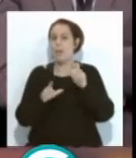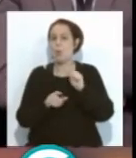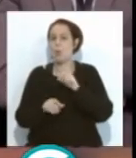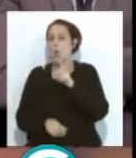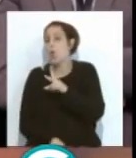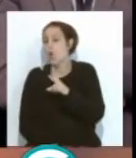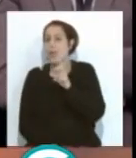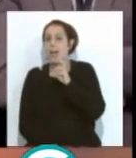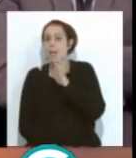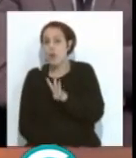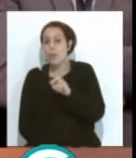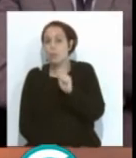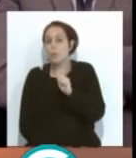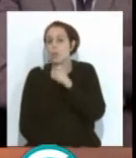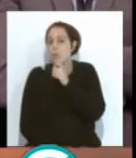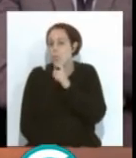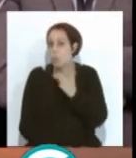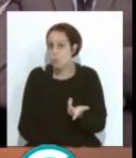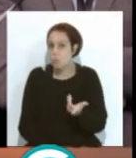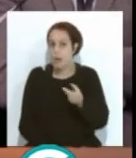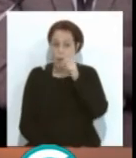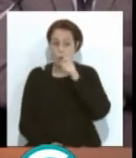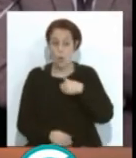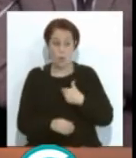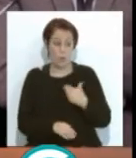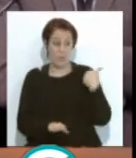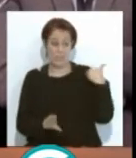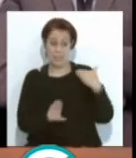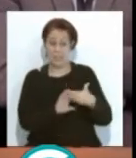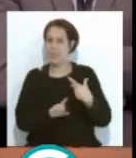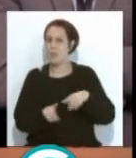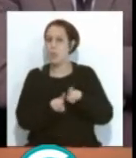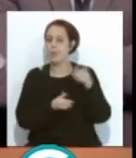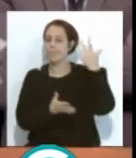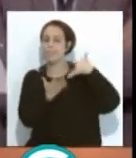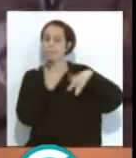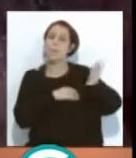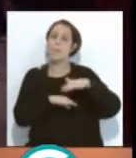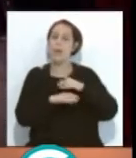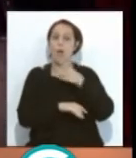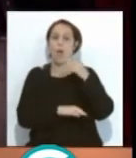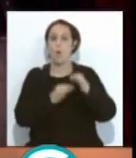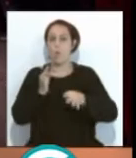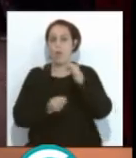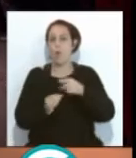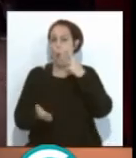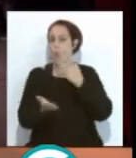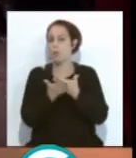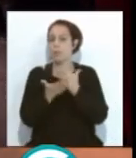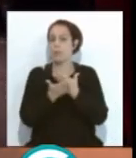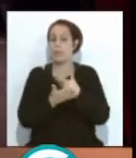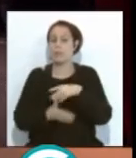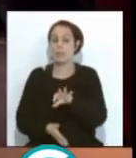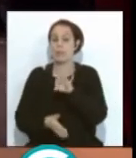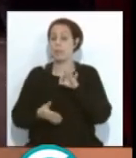14? Entonces yo creo que en los últimos años los puntos han servido más bien de excusa para que los jurados justifiquen sus decisiones